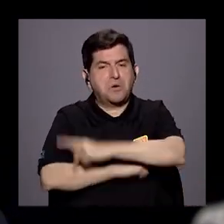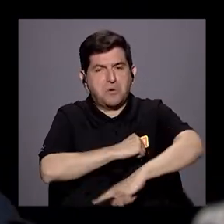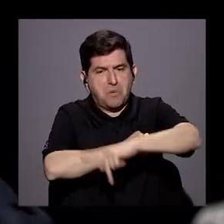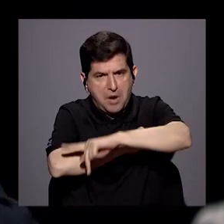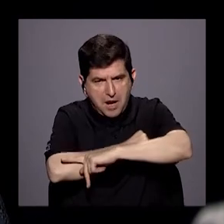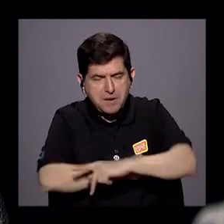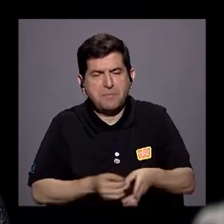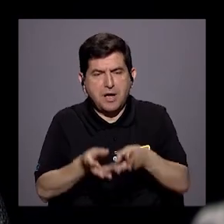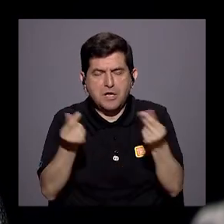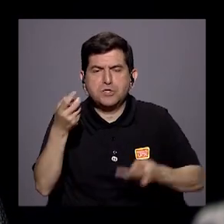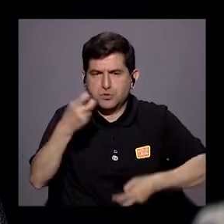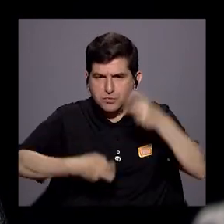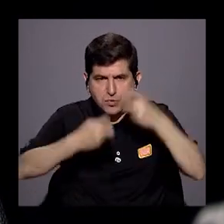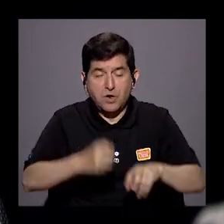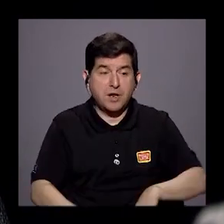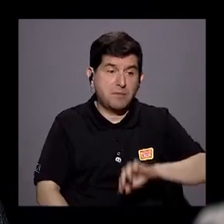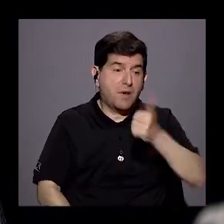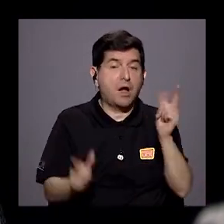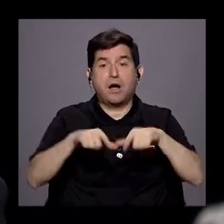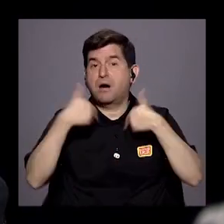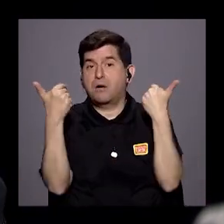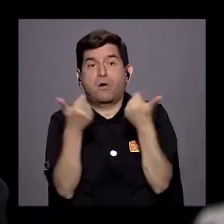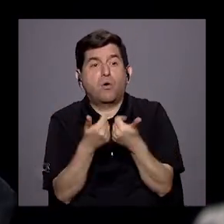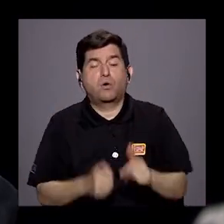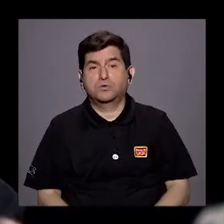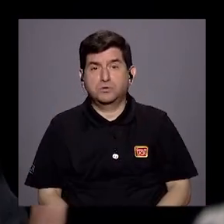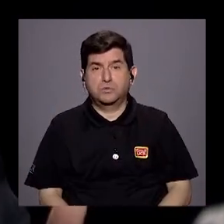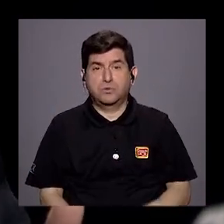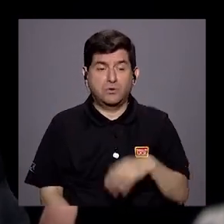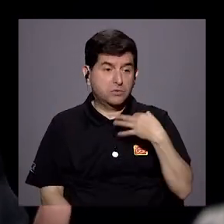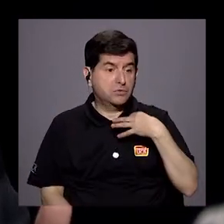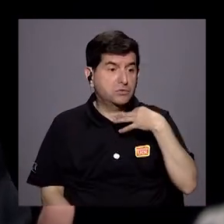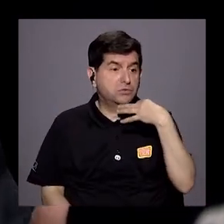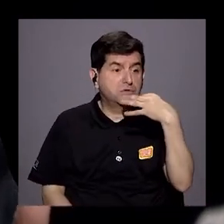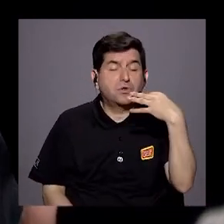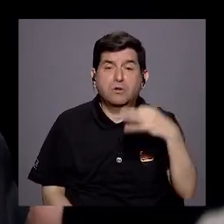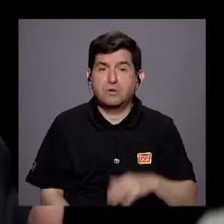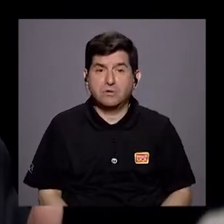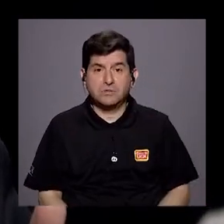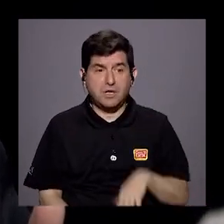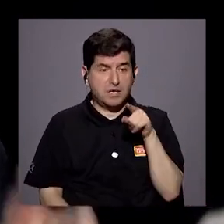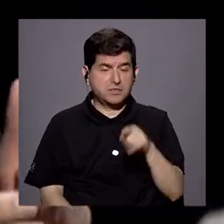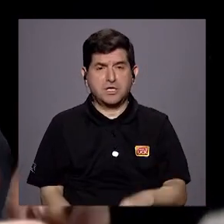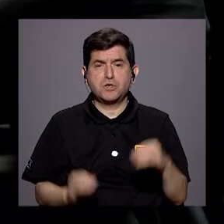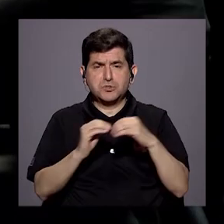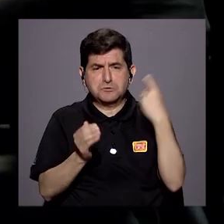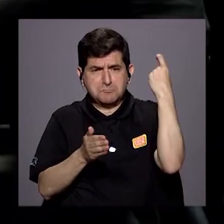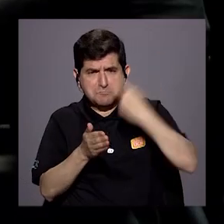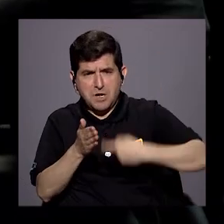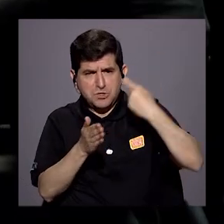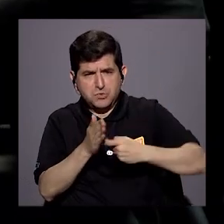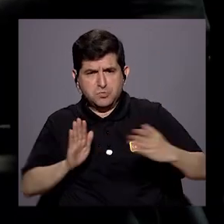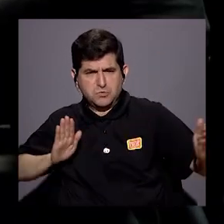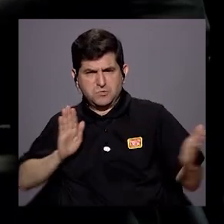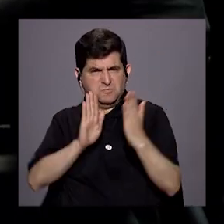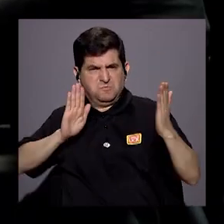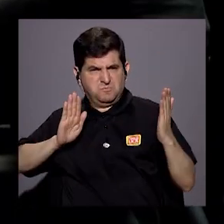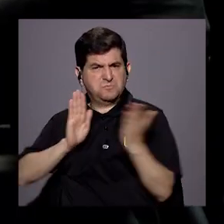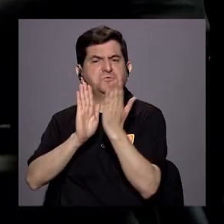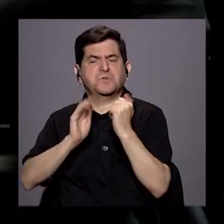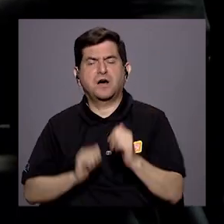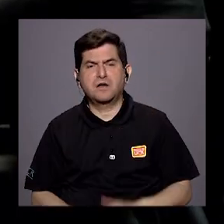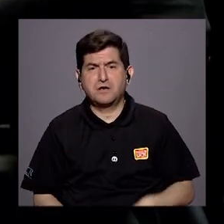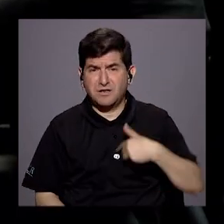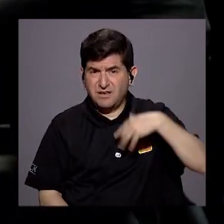país para resolver problemas y otro sector que está cada día haciendo más dura la oposición,